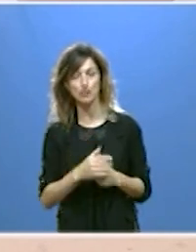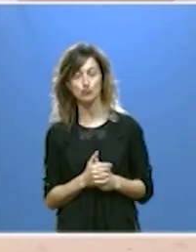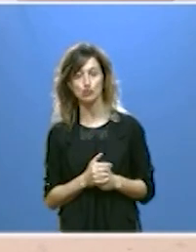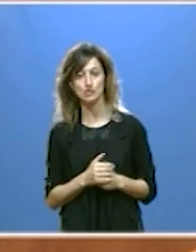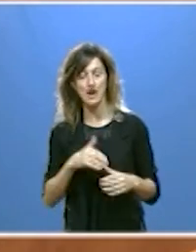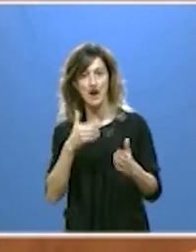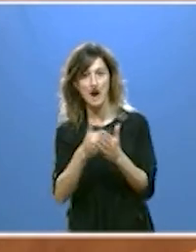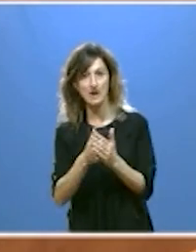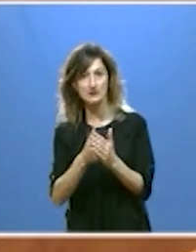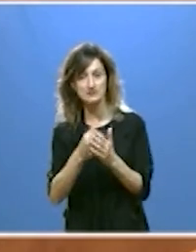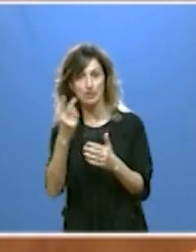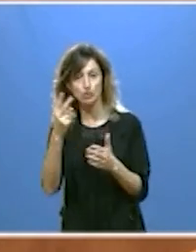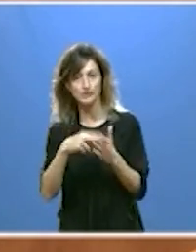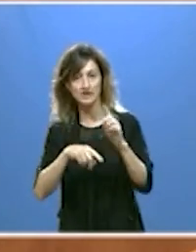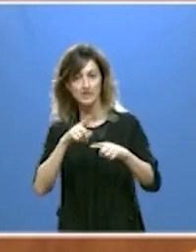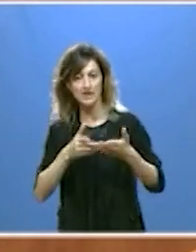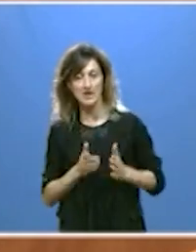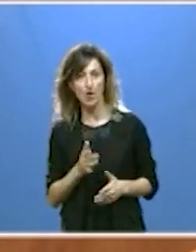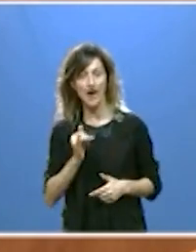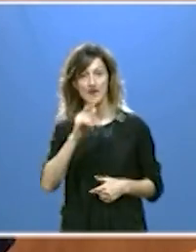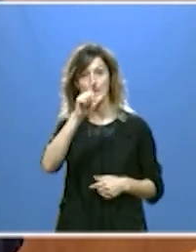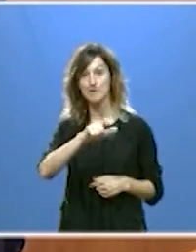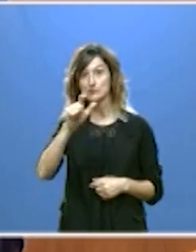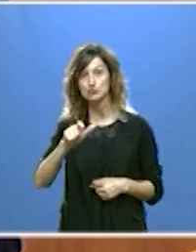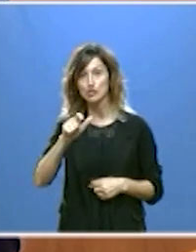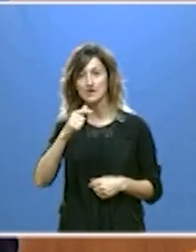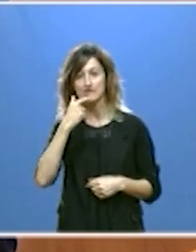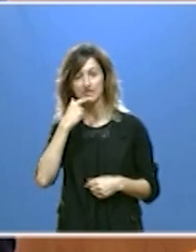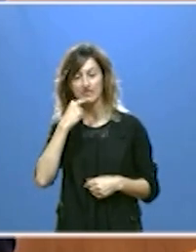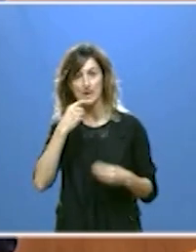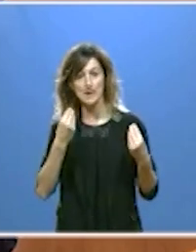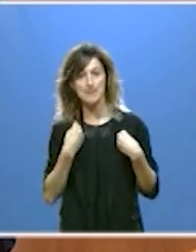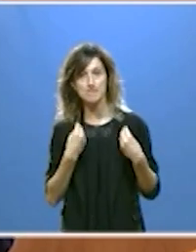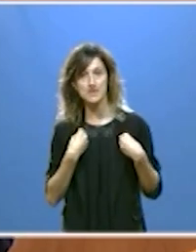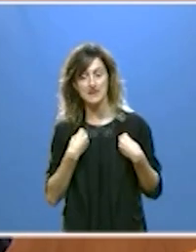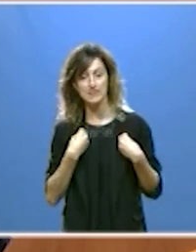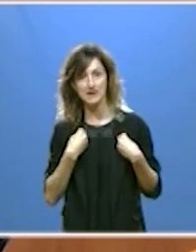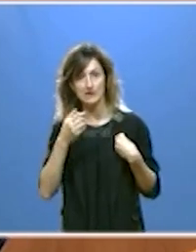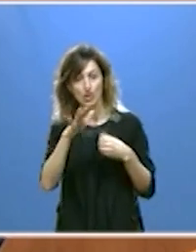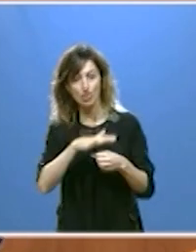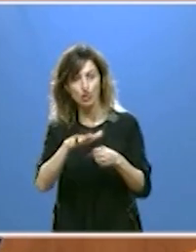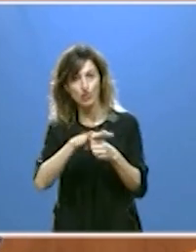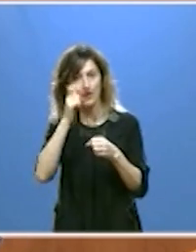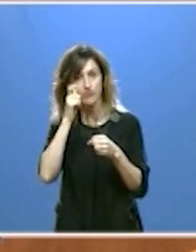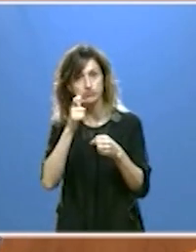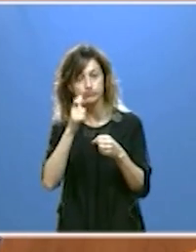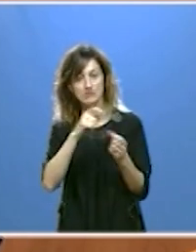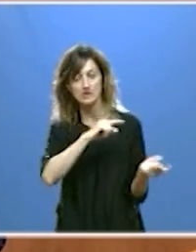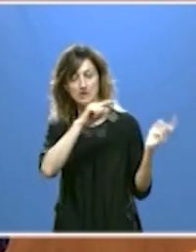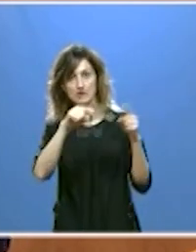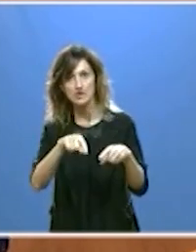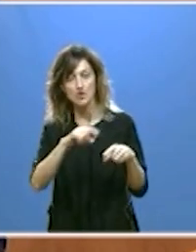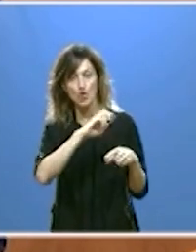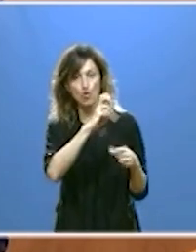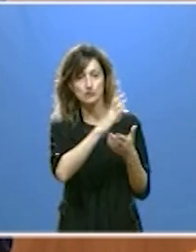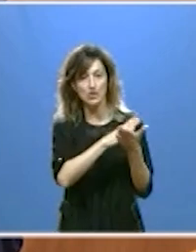llegar hasta 2.000 si tienen hijos a las personas que fijen su residencia en el medio rural de Castilla y León y que vengan desde